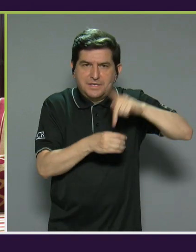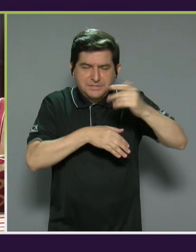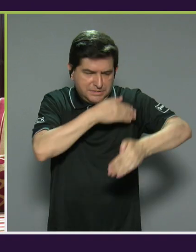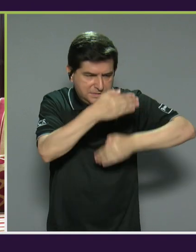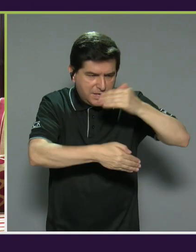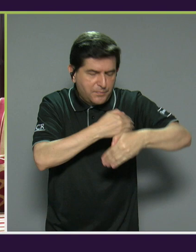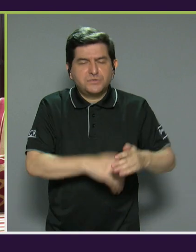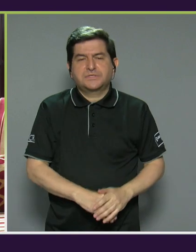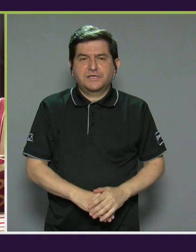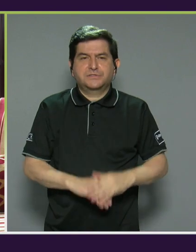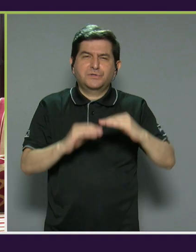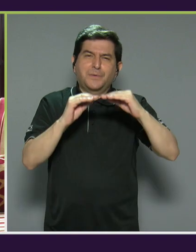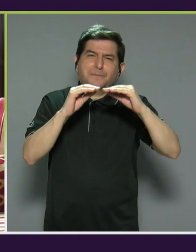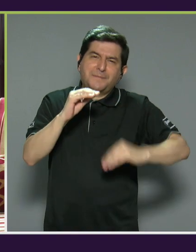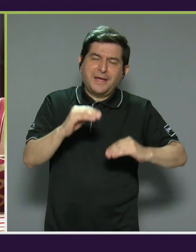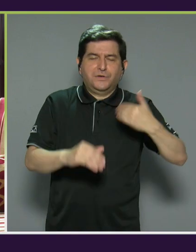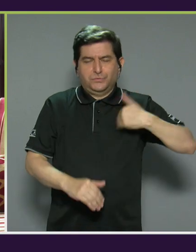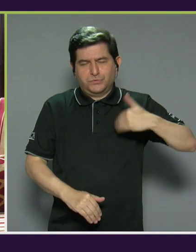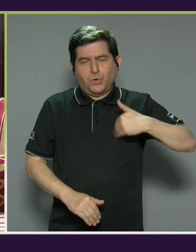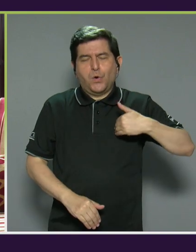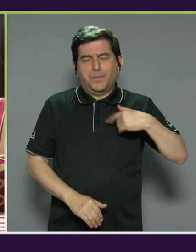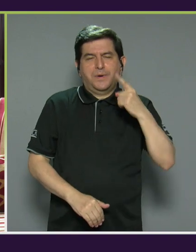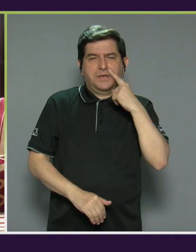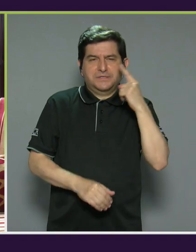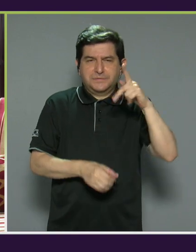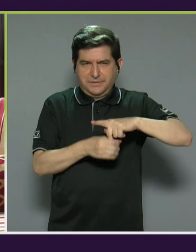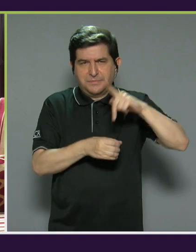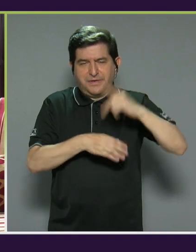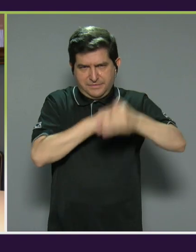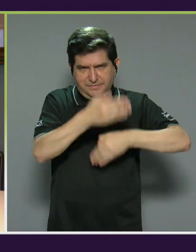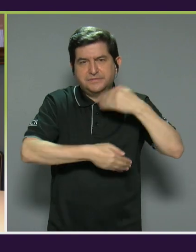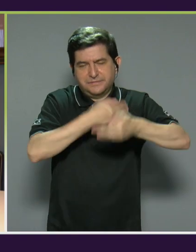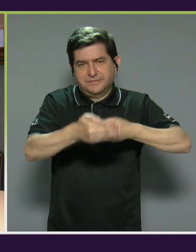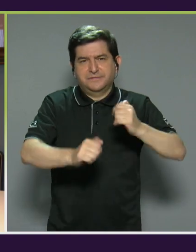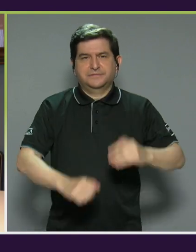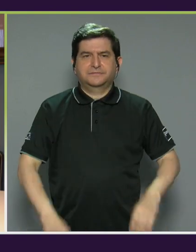proceso que hombres padres involucrados en el proceso.